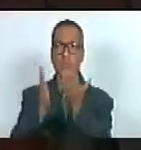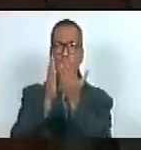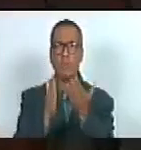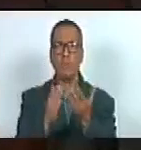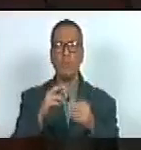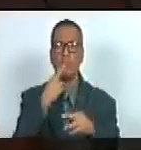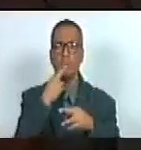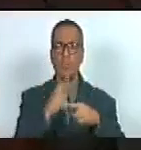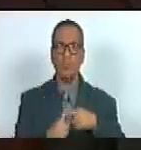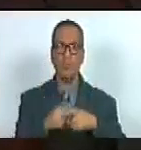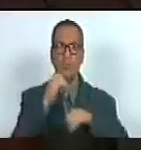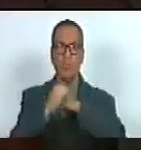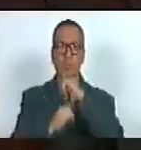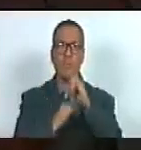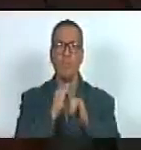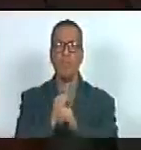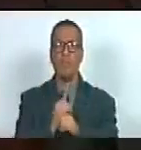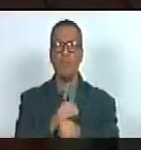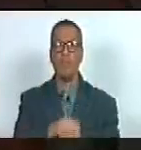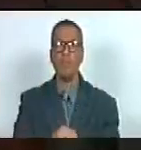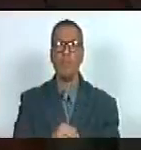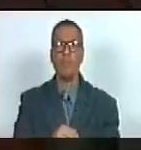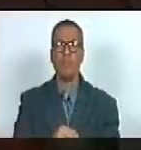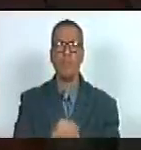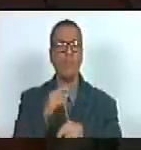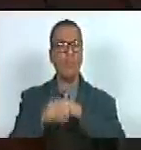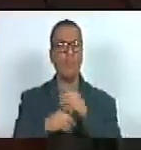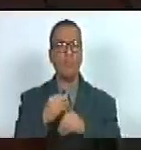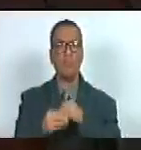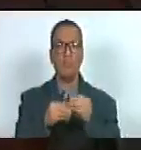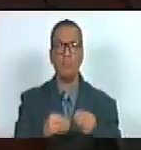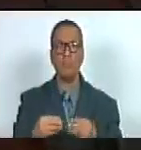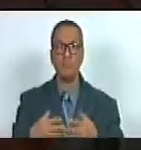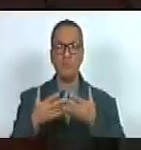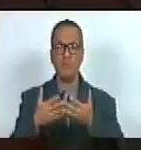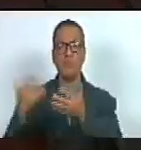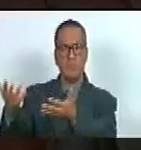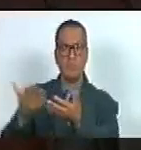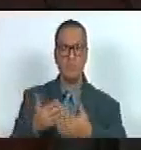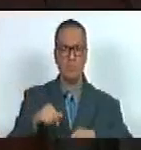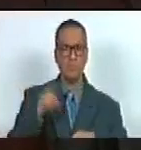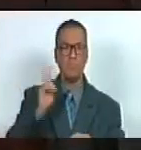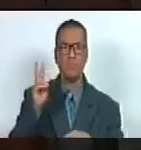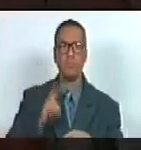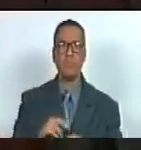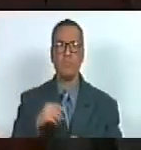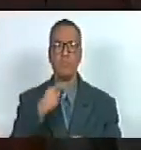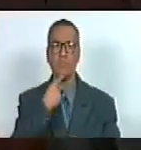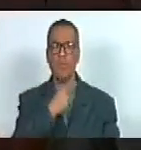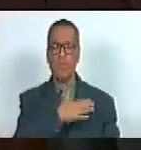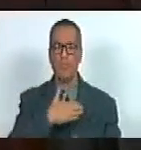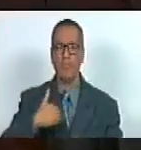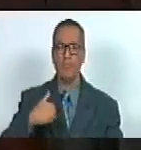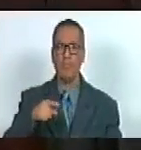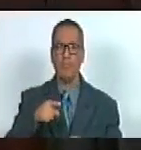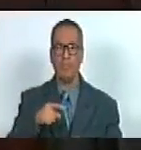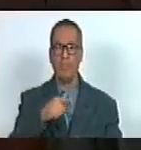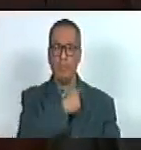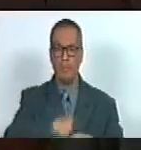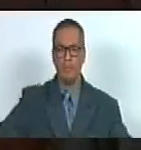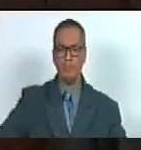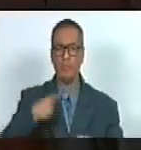Internacional y la Cruz Roja enviando material a Venezuela señor presidente quisiera